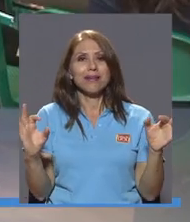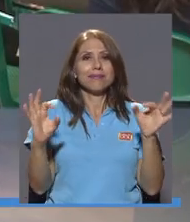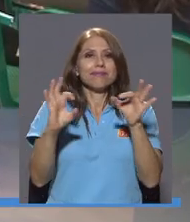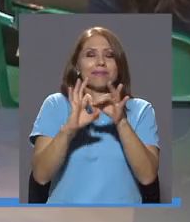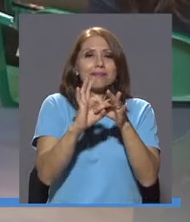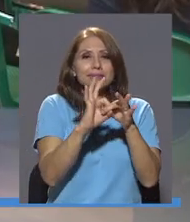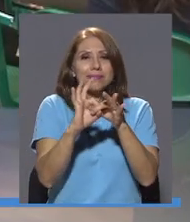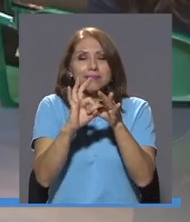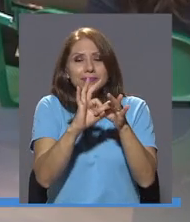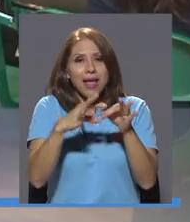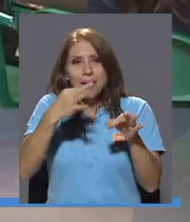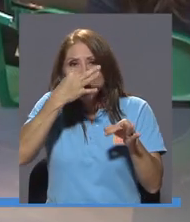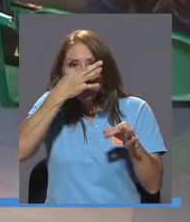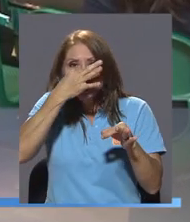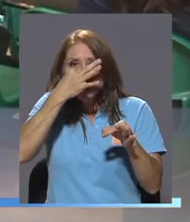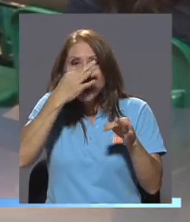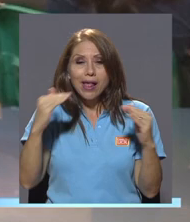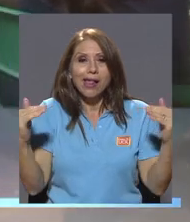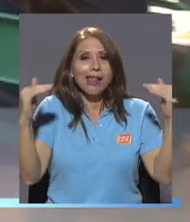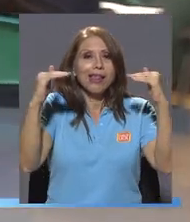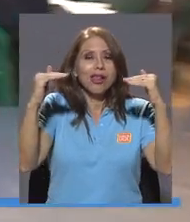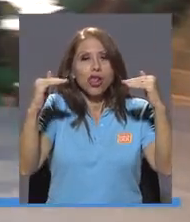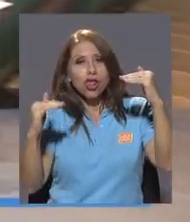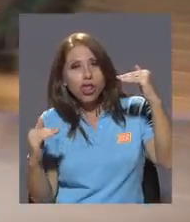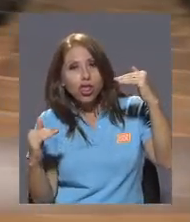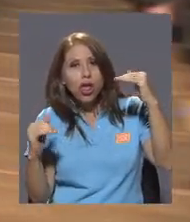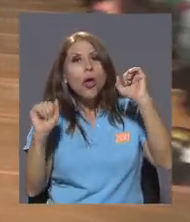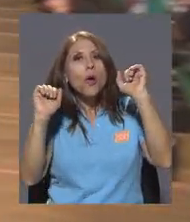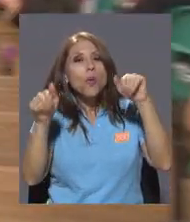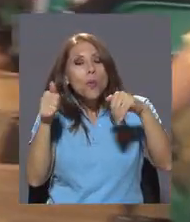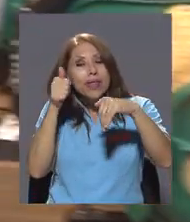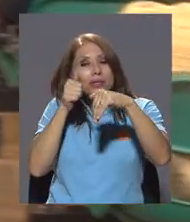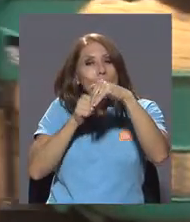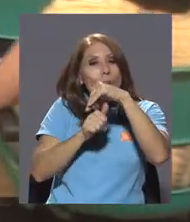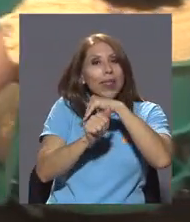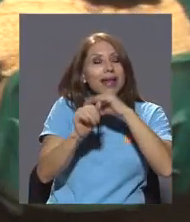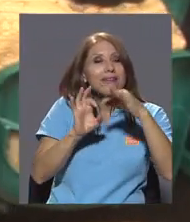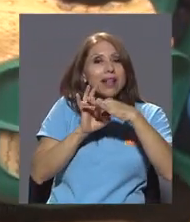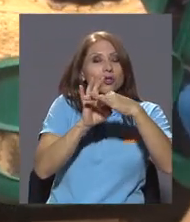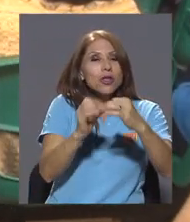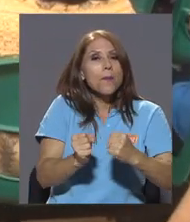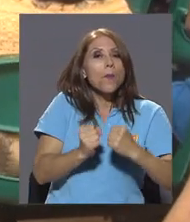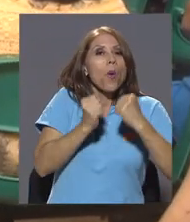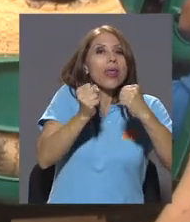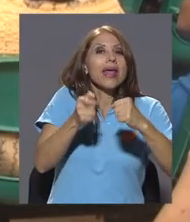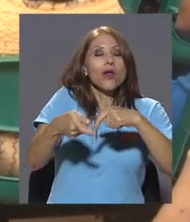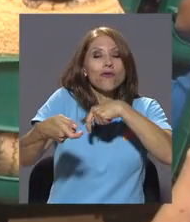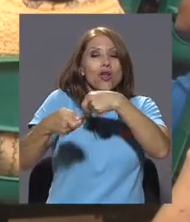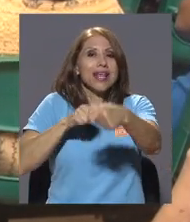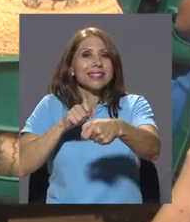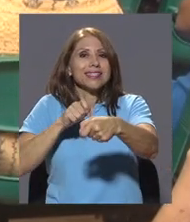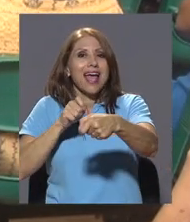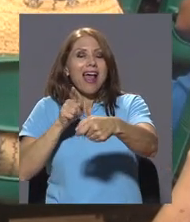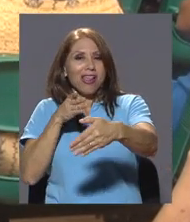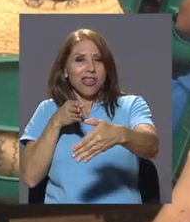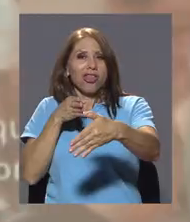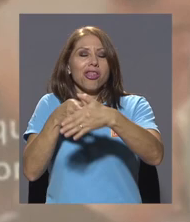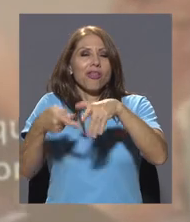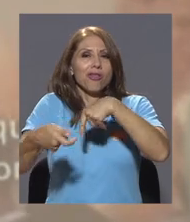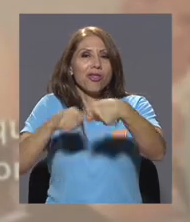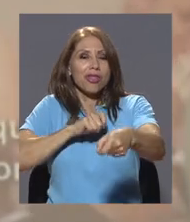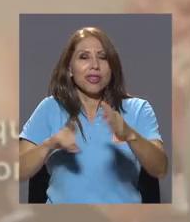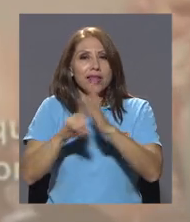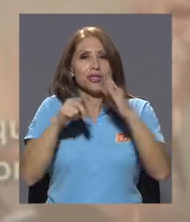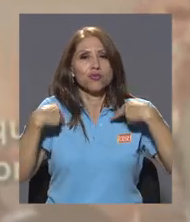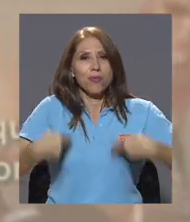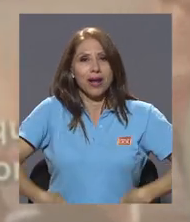considera desigual y puede esconder una relación de poder o violencia, lesionando los derechos humanos. Con el fin de aclarar